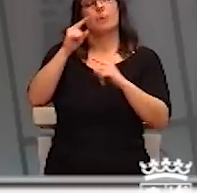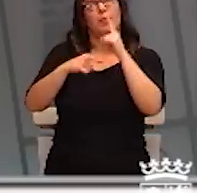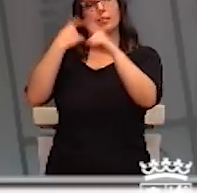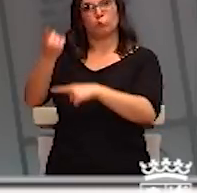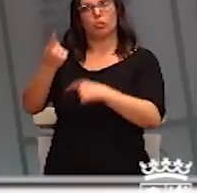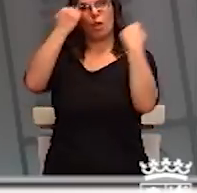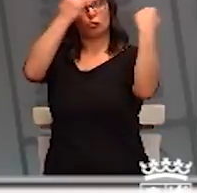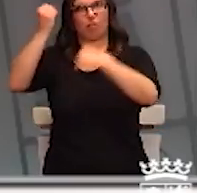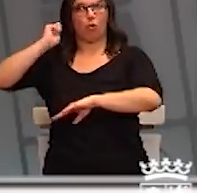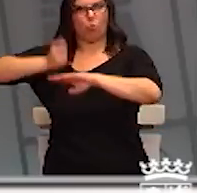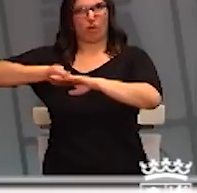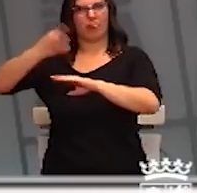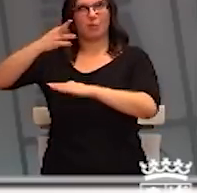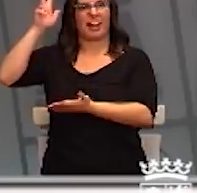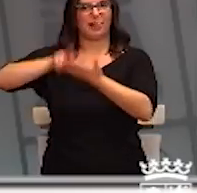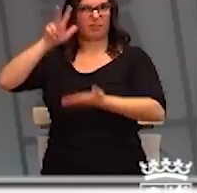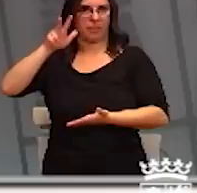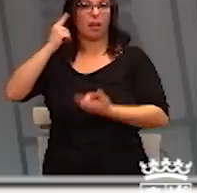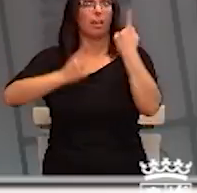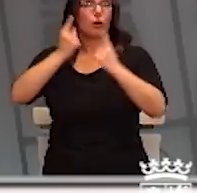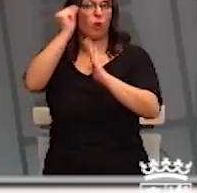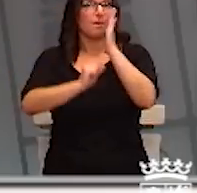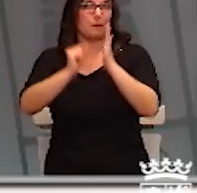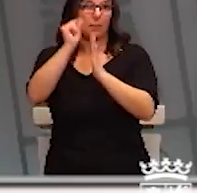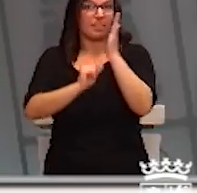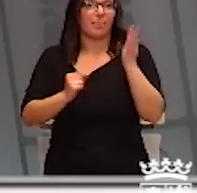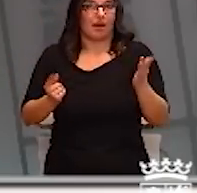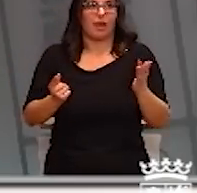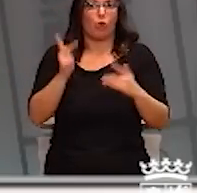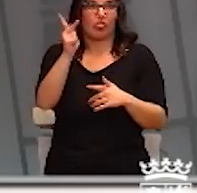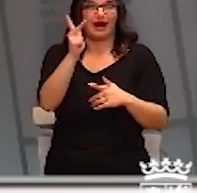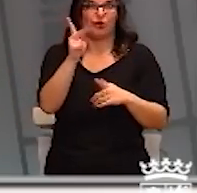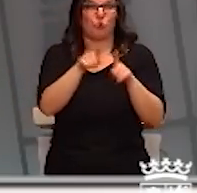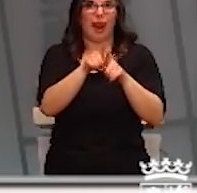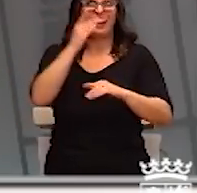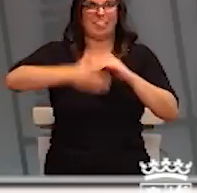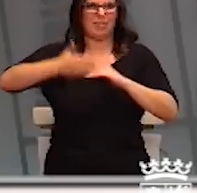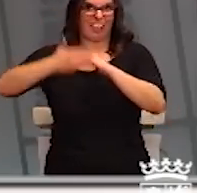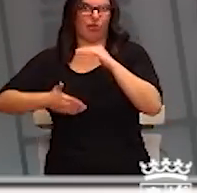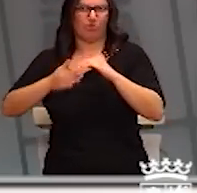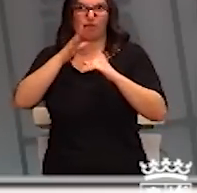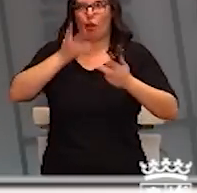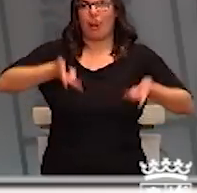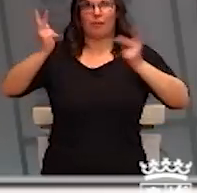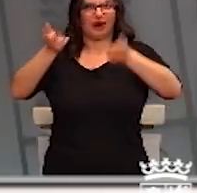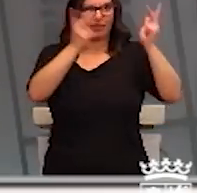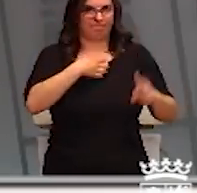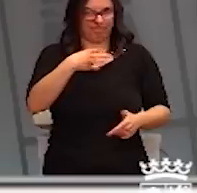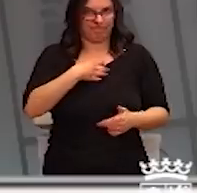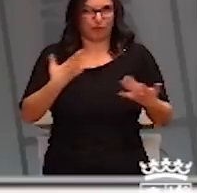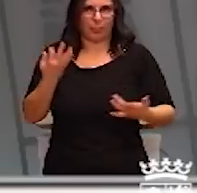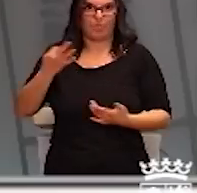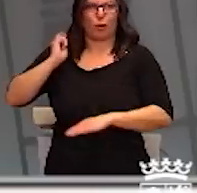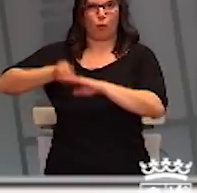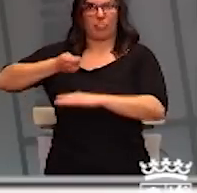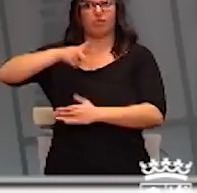de la autoridad judicial porque algunas medidas de ellas son suspensivas de derechos y por tanto tienen que ser ratificadas por el juez y